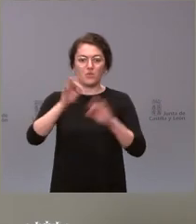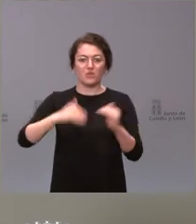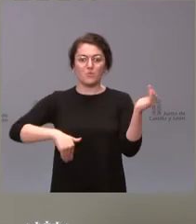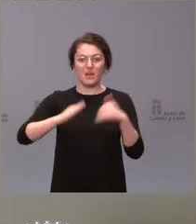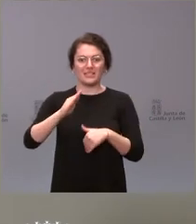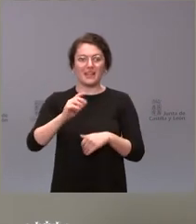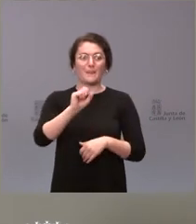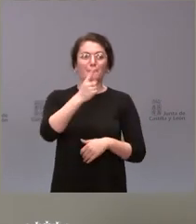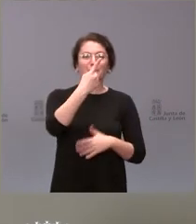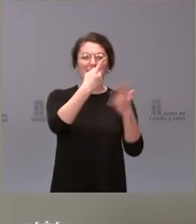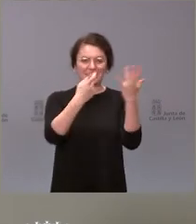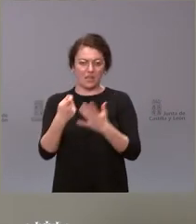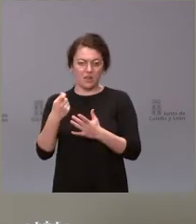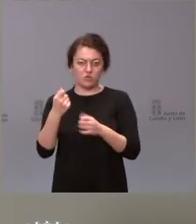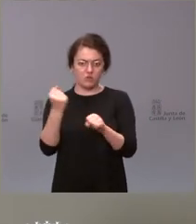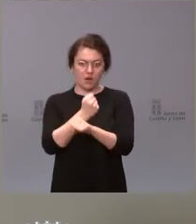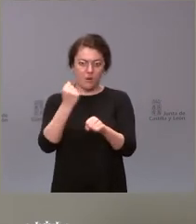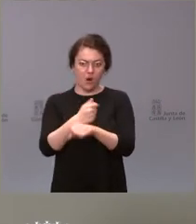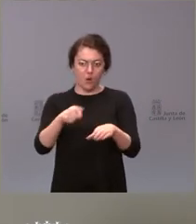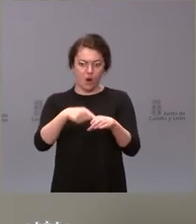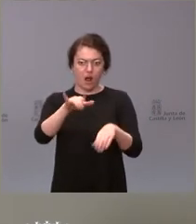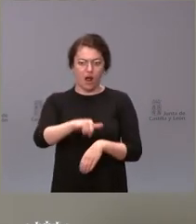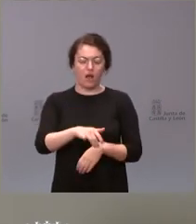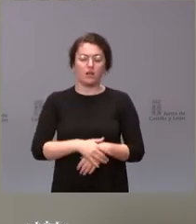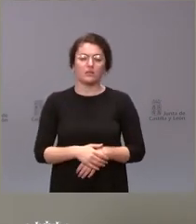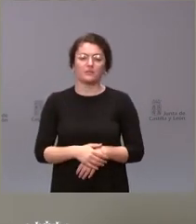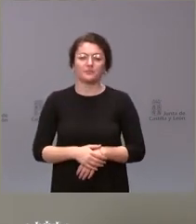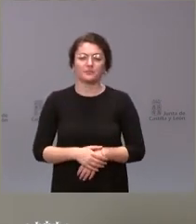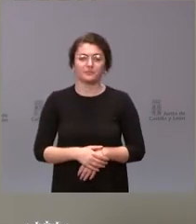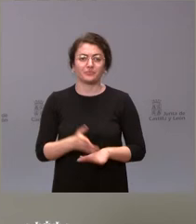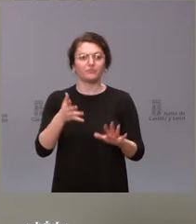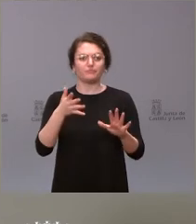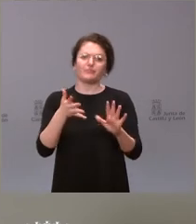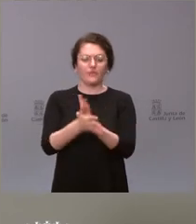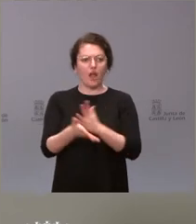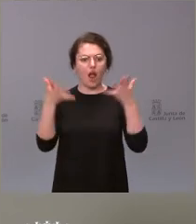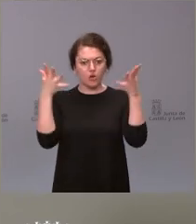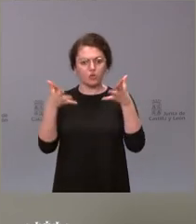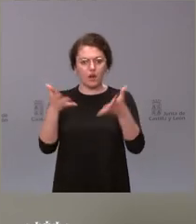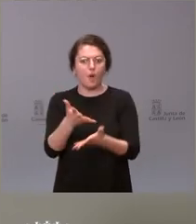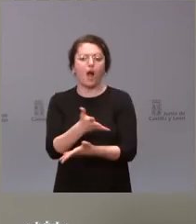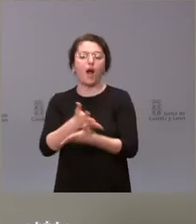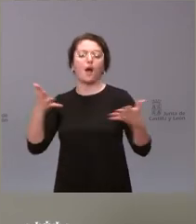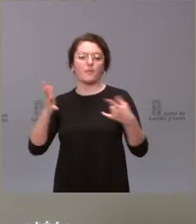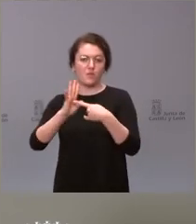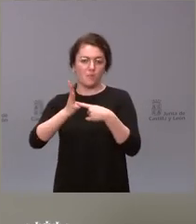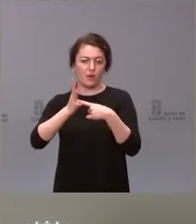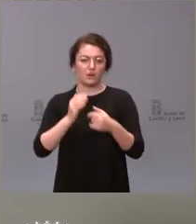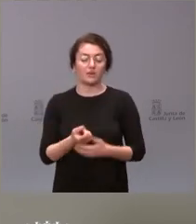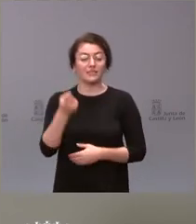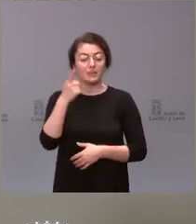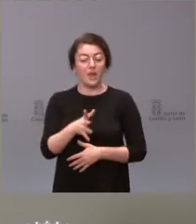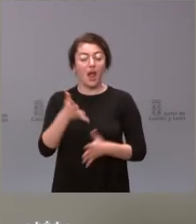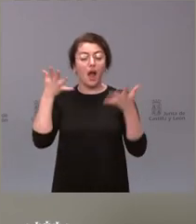El que se esté llenando certifica y aconseja su ampliación. Era uno de los temas que usted planteaba. Como también aconseja la